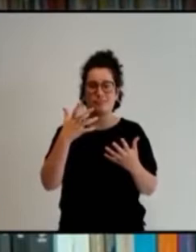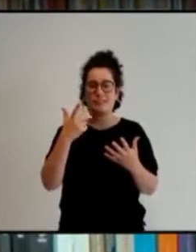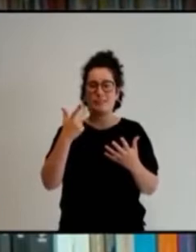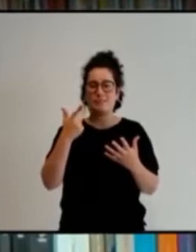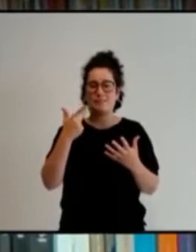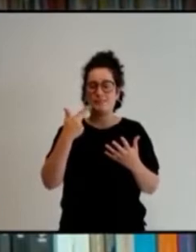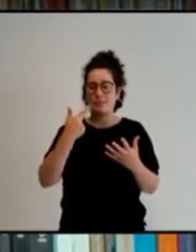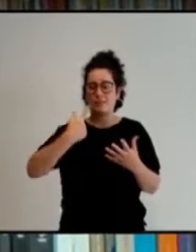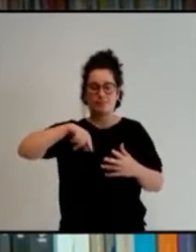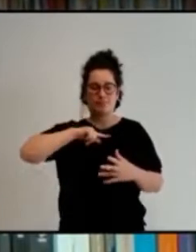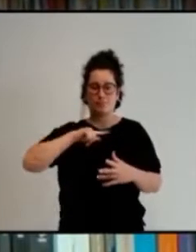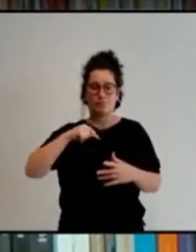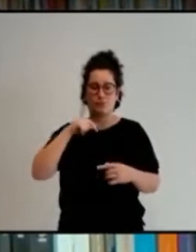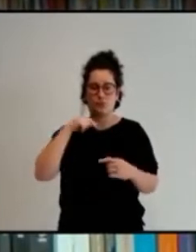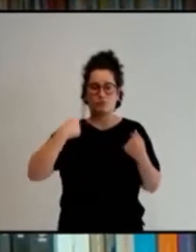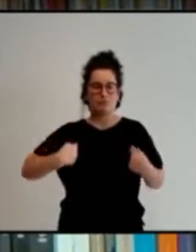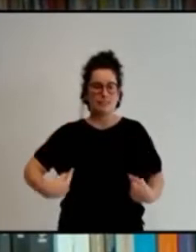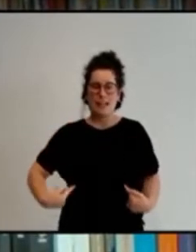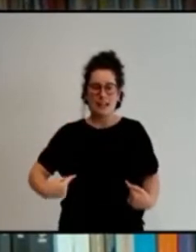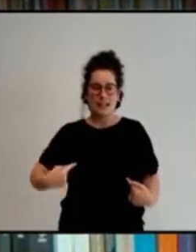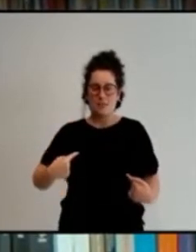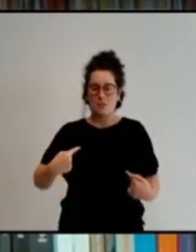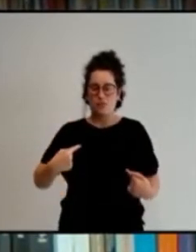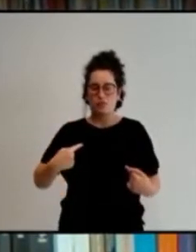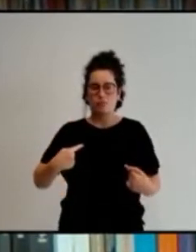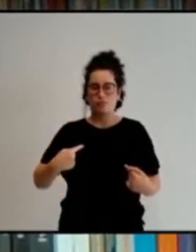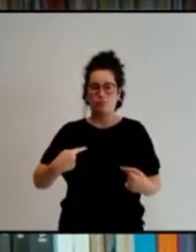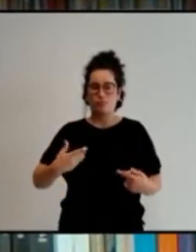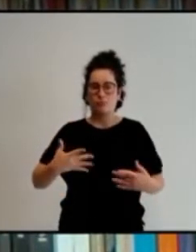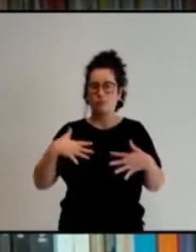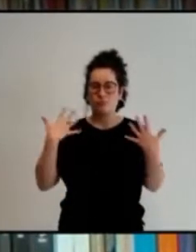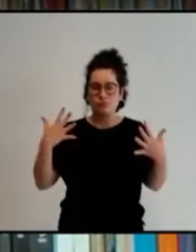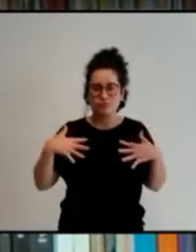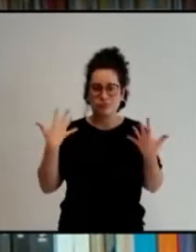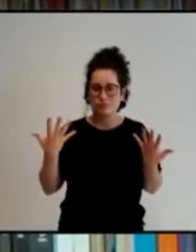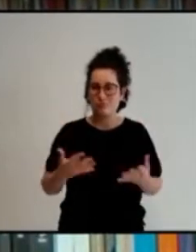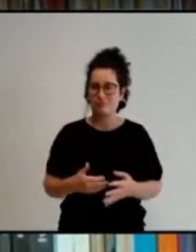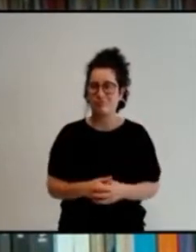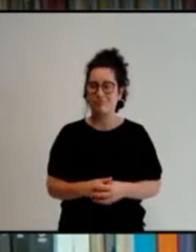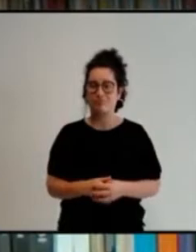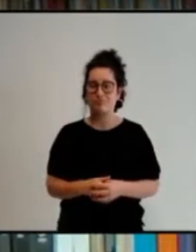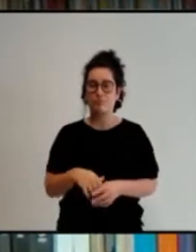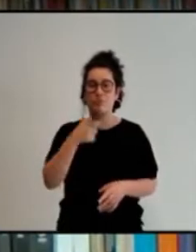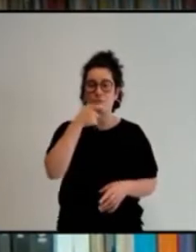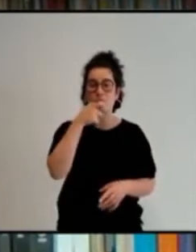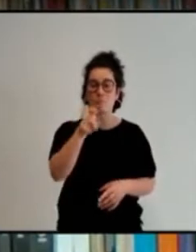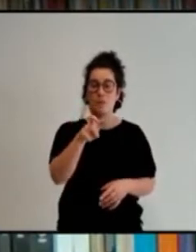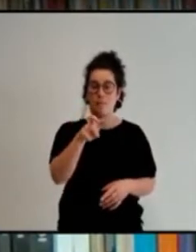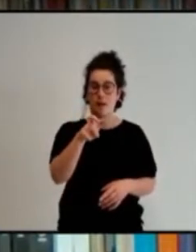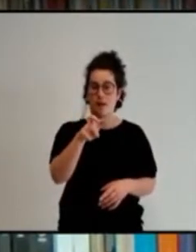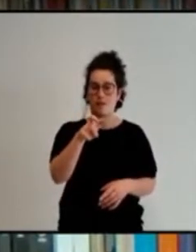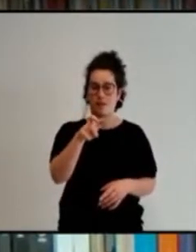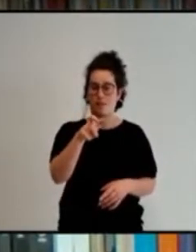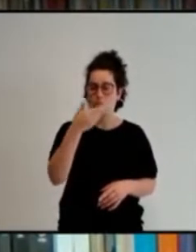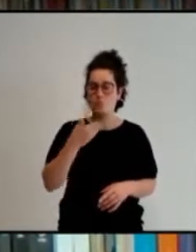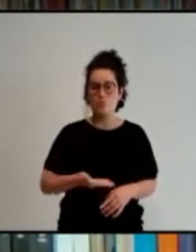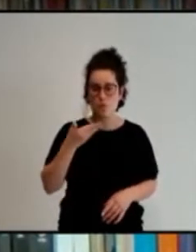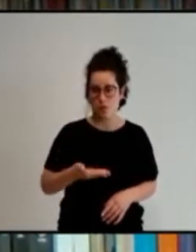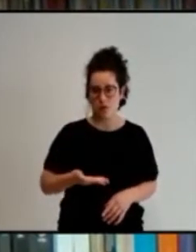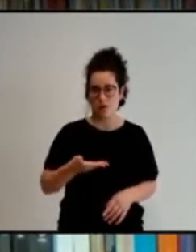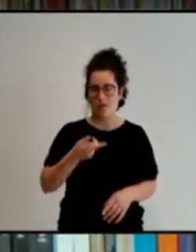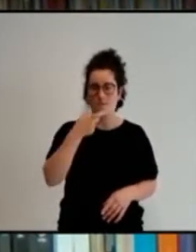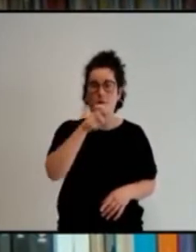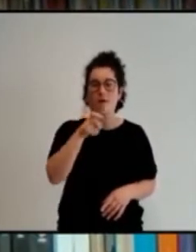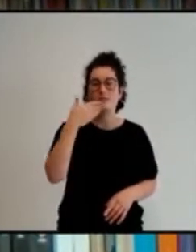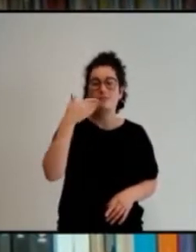reparadas. Hablaron de una palabra fundamental que es la dignidad, la dignidad de las